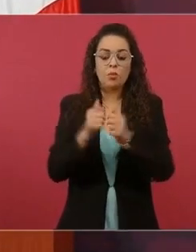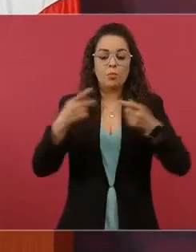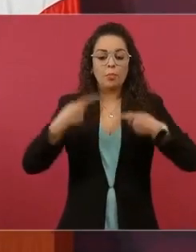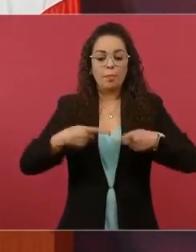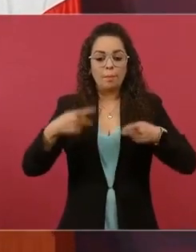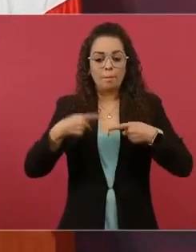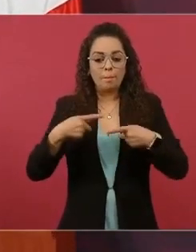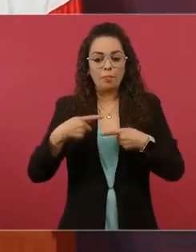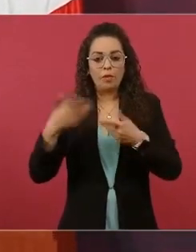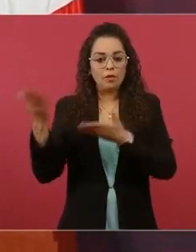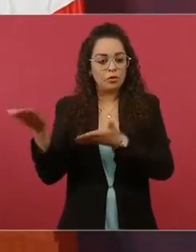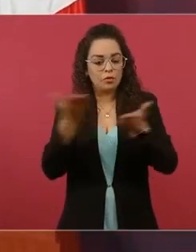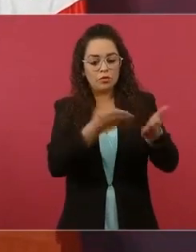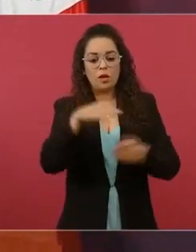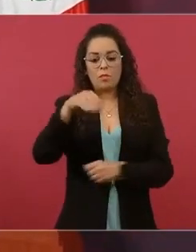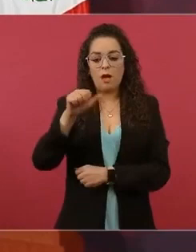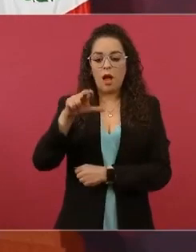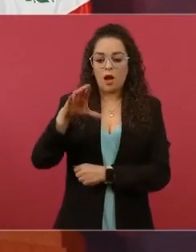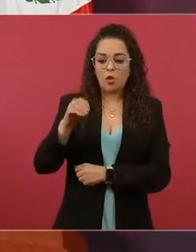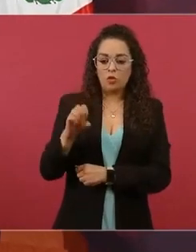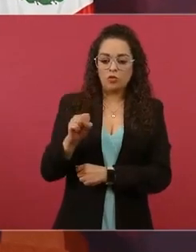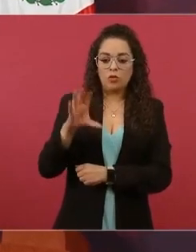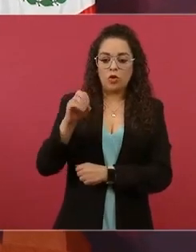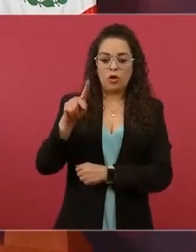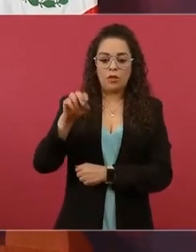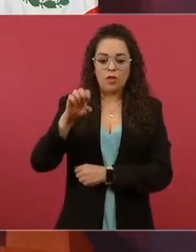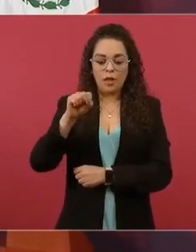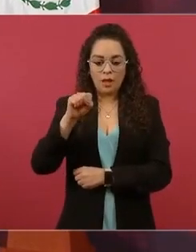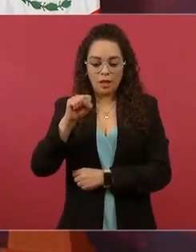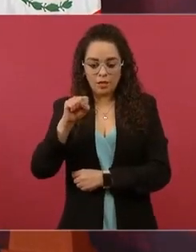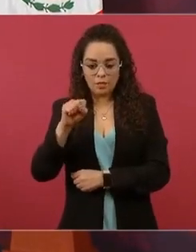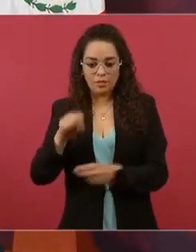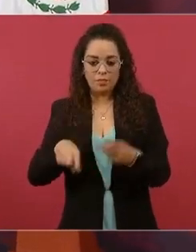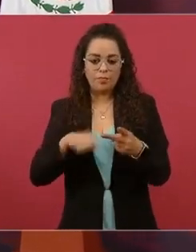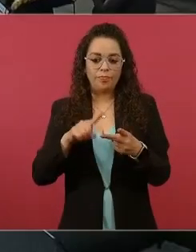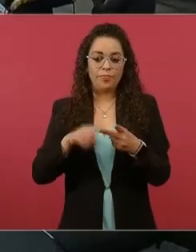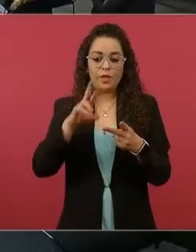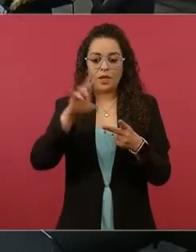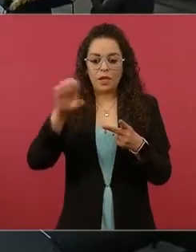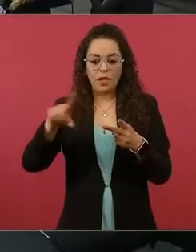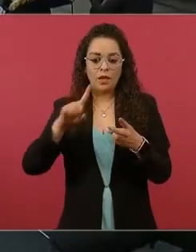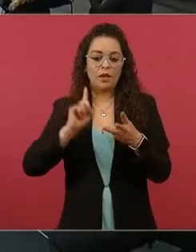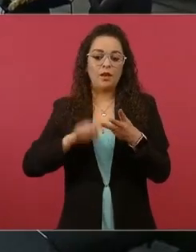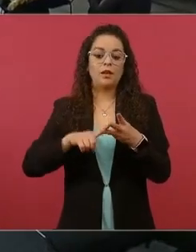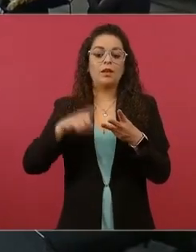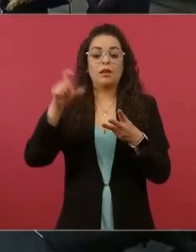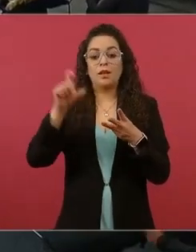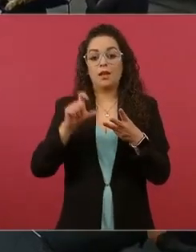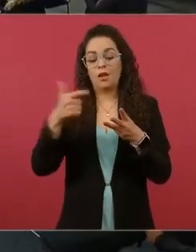a Marco Cortés, Crila, a Claudio X. González, que es el jefe de jefes ahí,